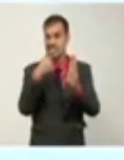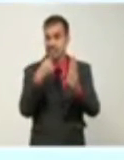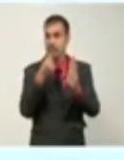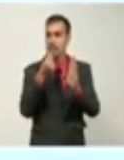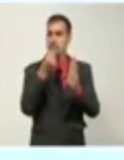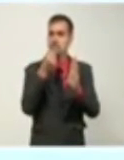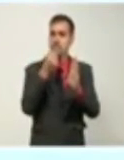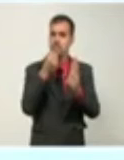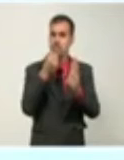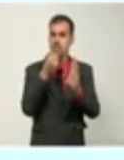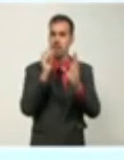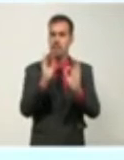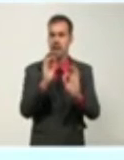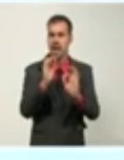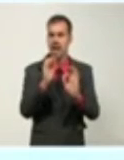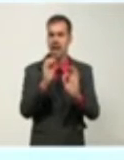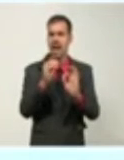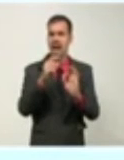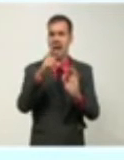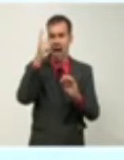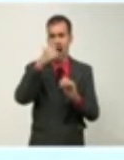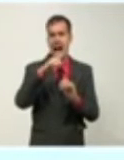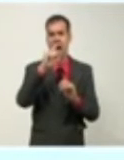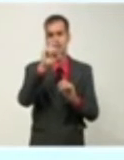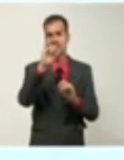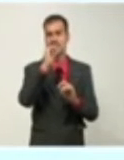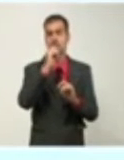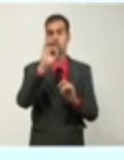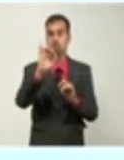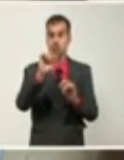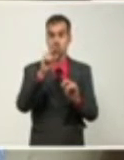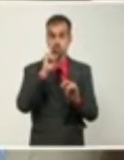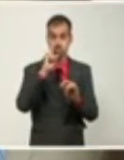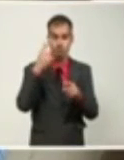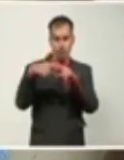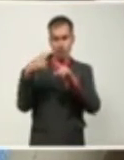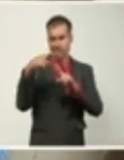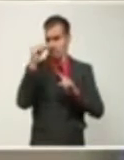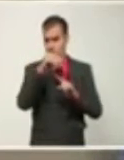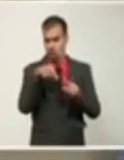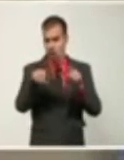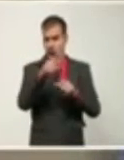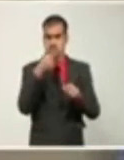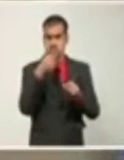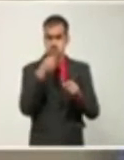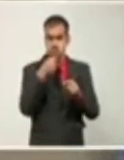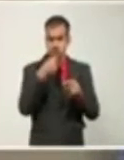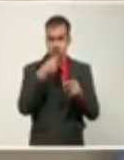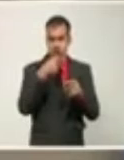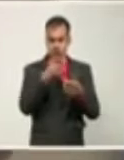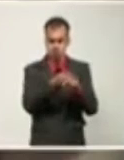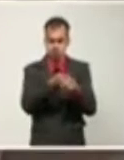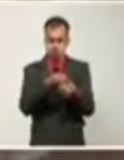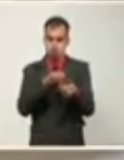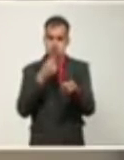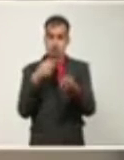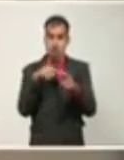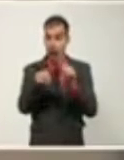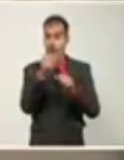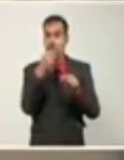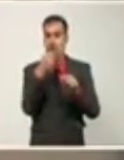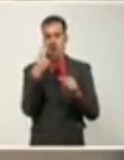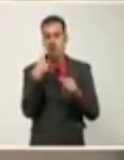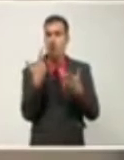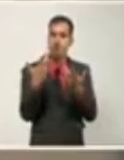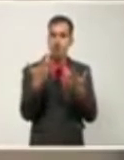concentración del ácido ribonucleico a través de la nanotecnología, la cual no solo se utilizaría para detectar la carga